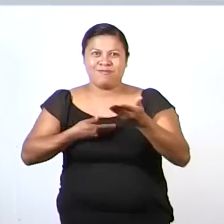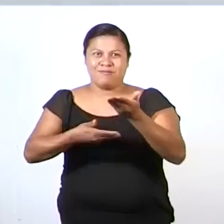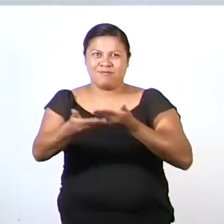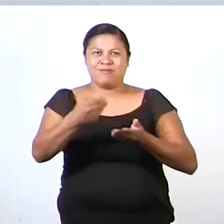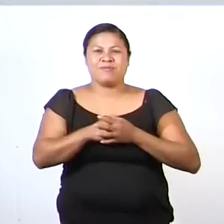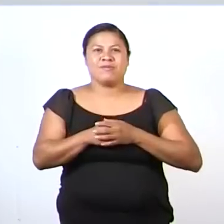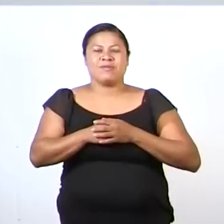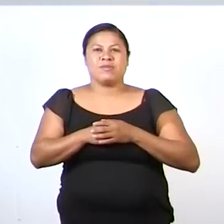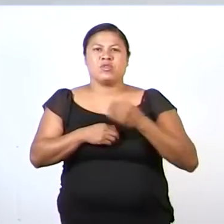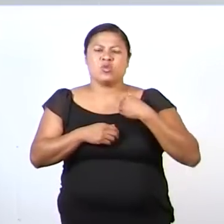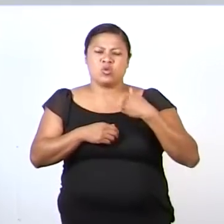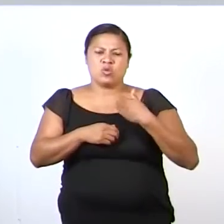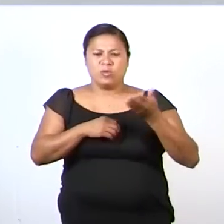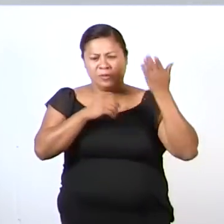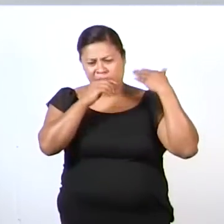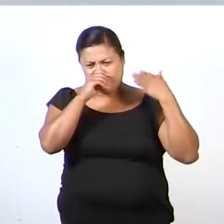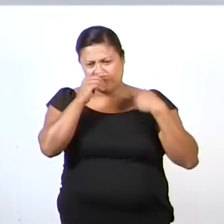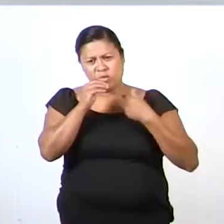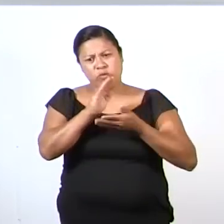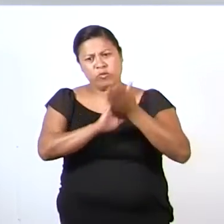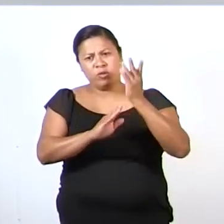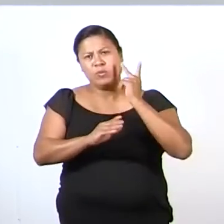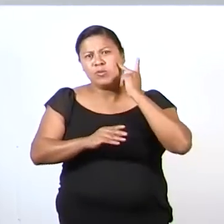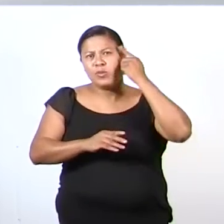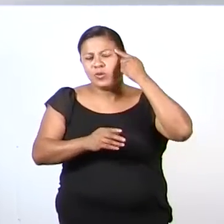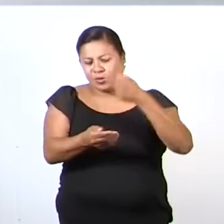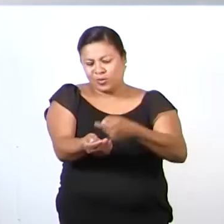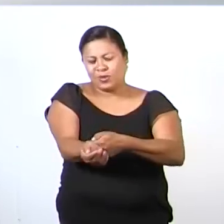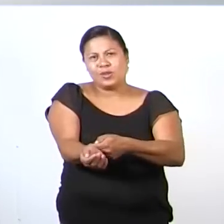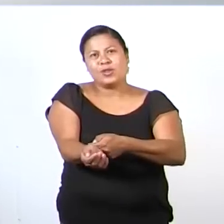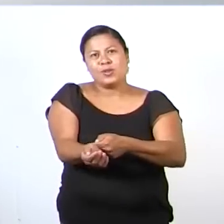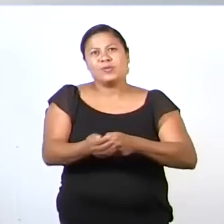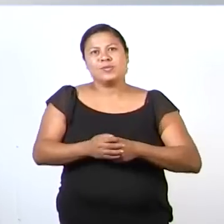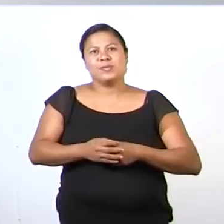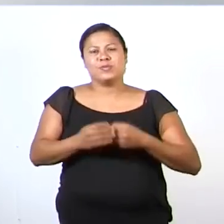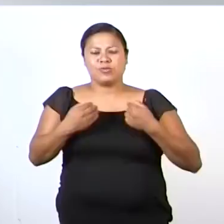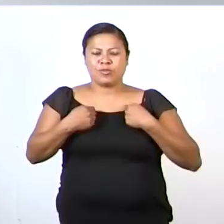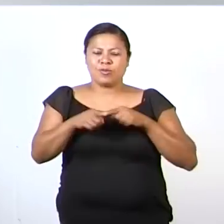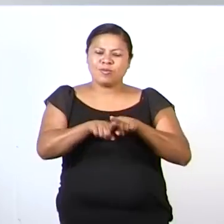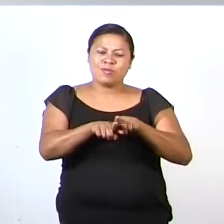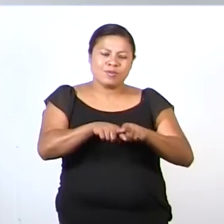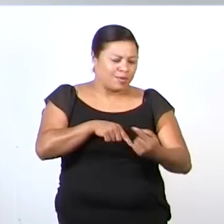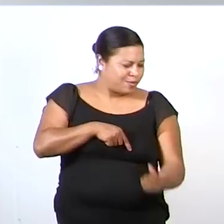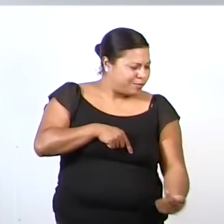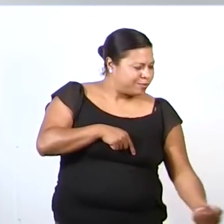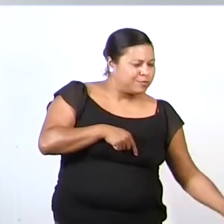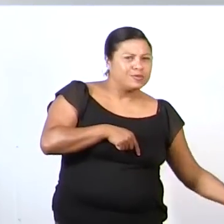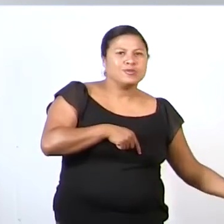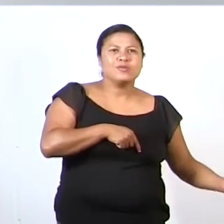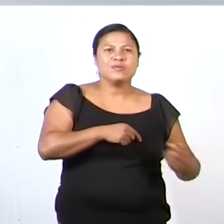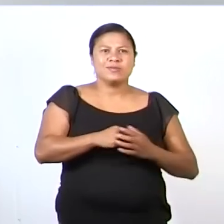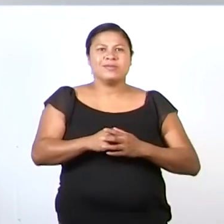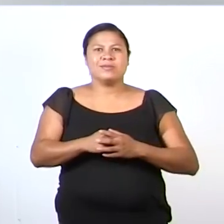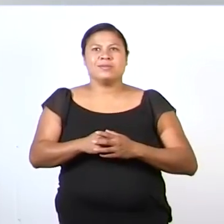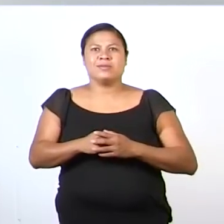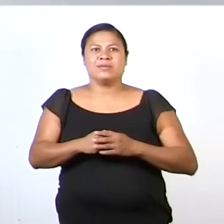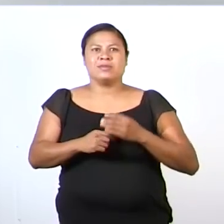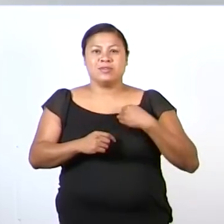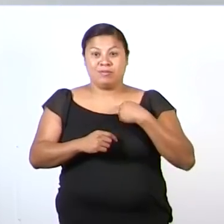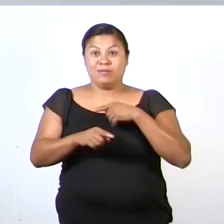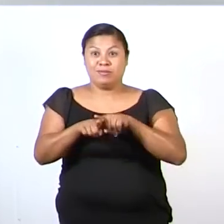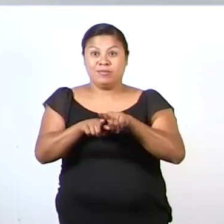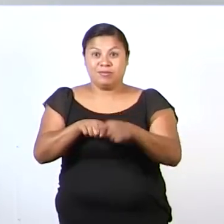Una vez cuando yo fui a Puerto Escondido, iba con mis hermanitos. A los